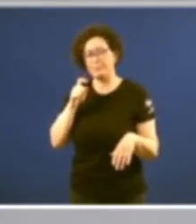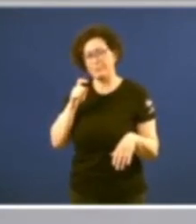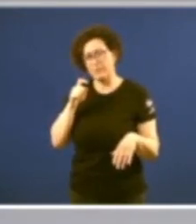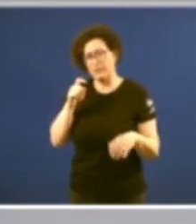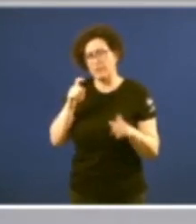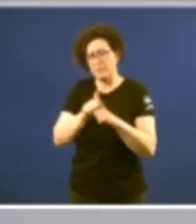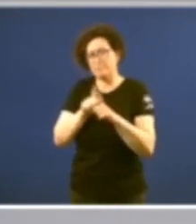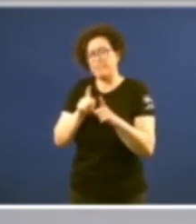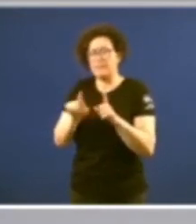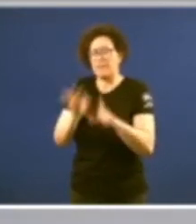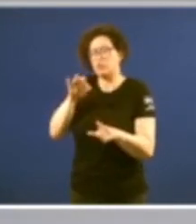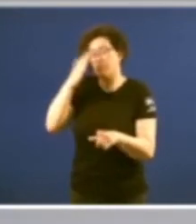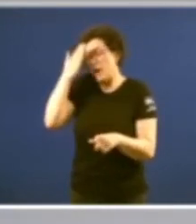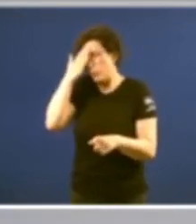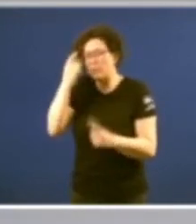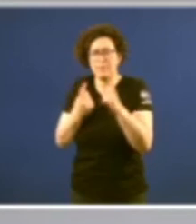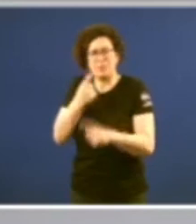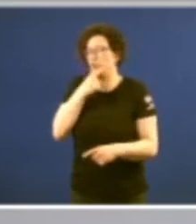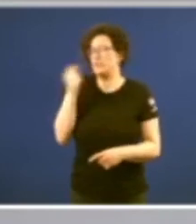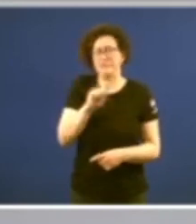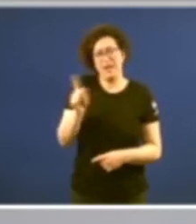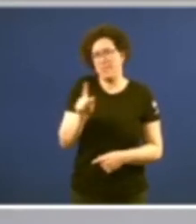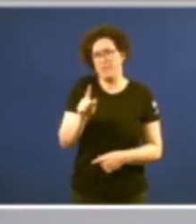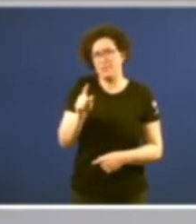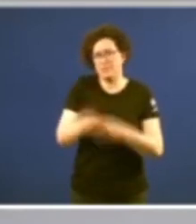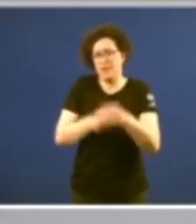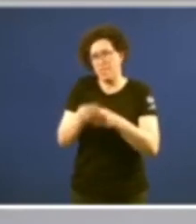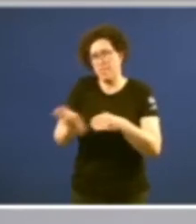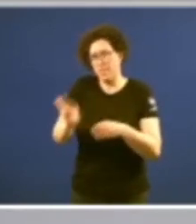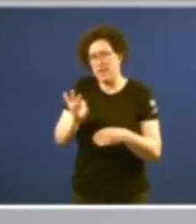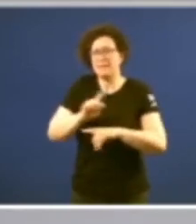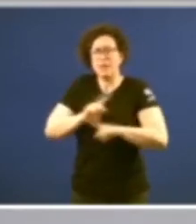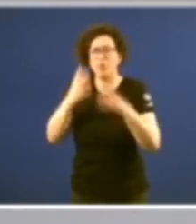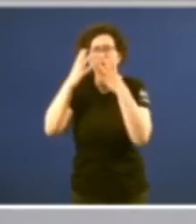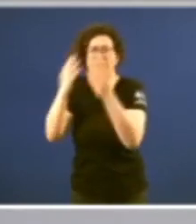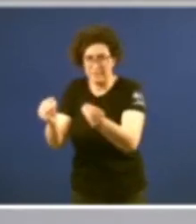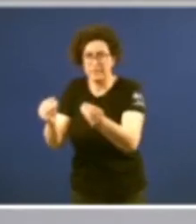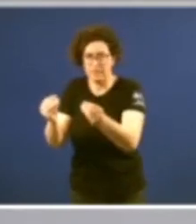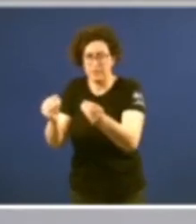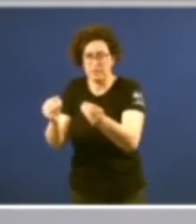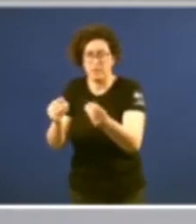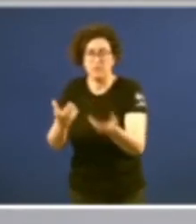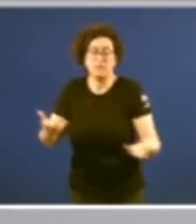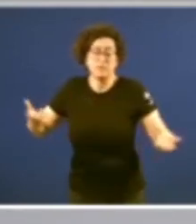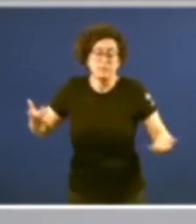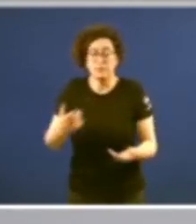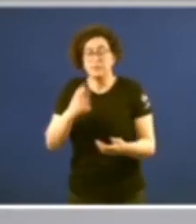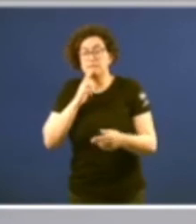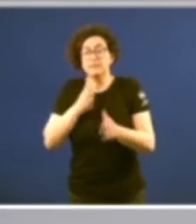maduras non sempre fáciles de adoptar nin tampouco de entender de xeito ou de xeito